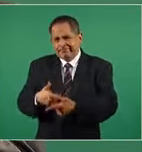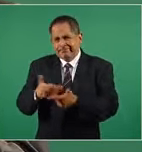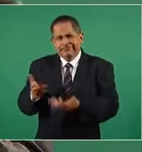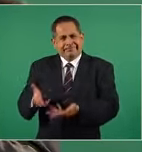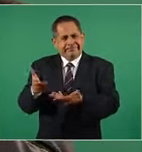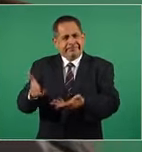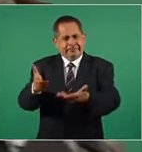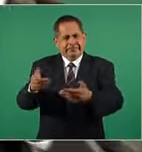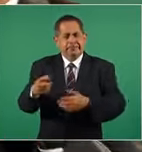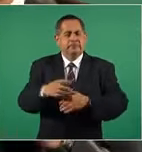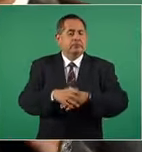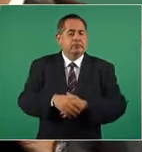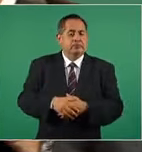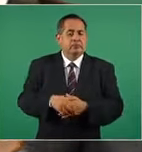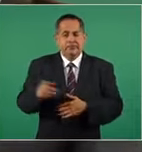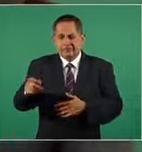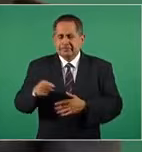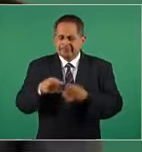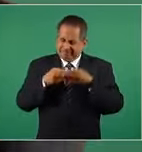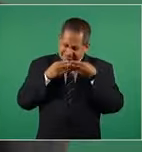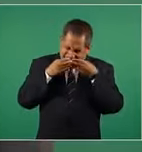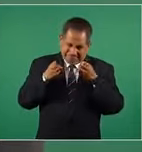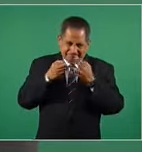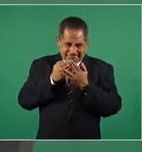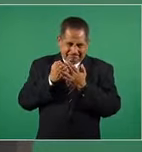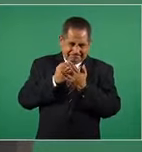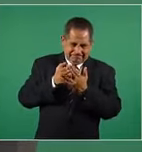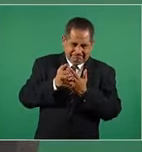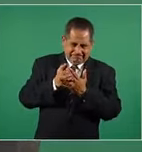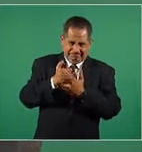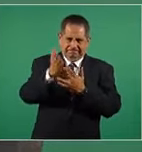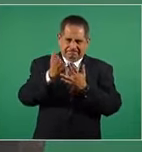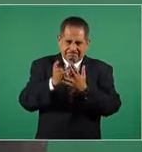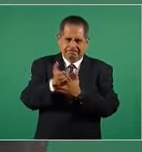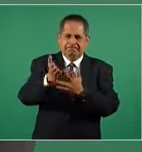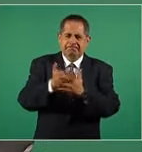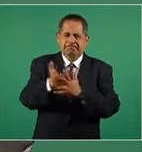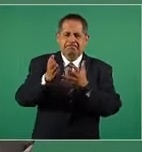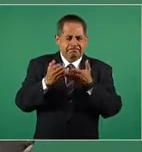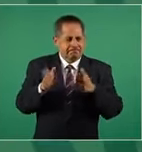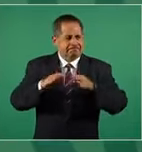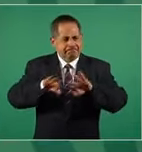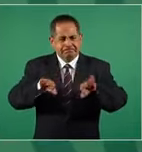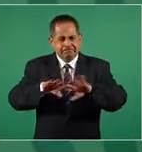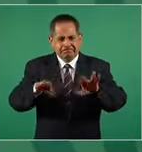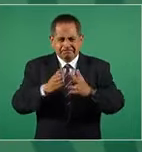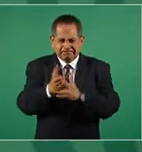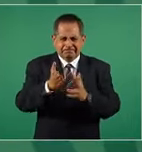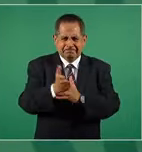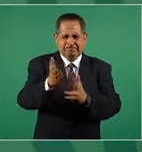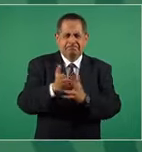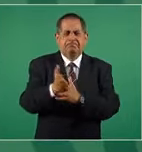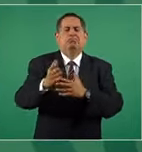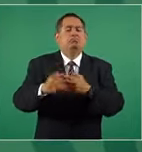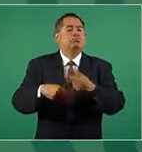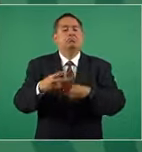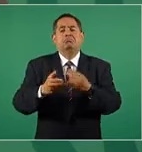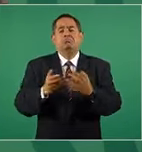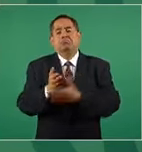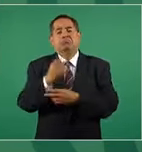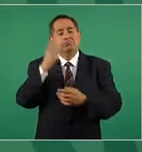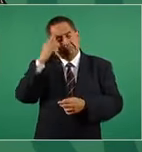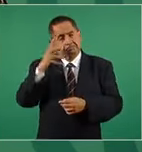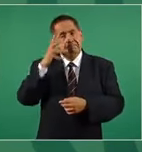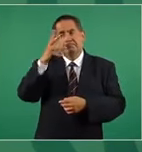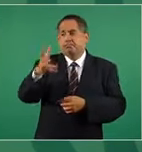desbrozando el camino, limpiando el camino para que